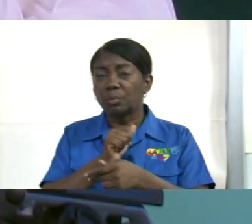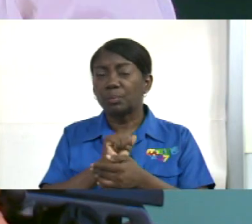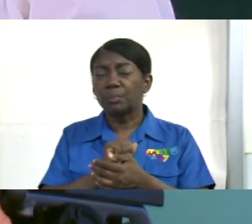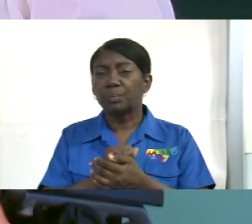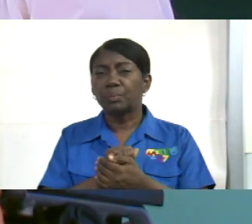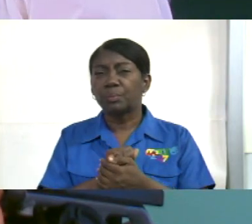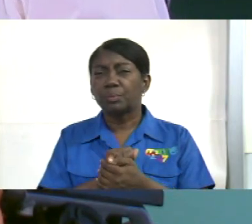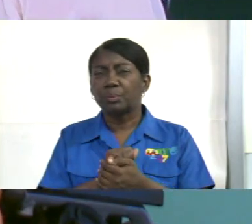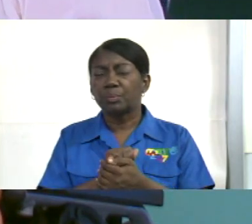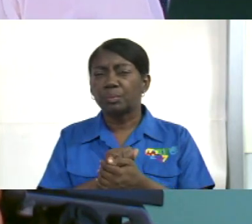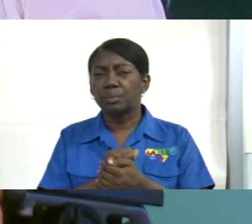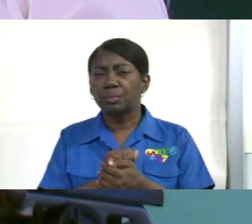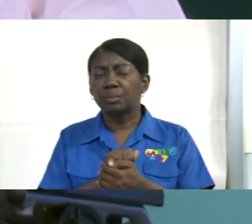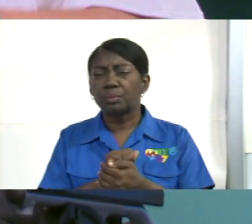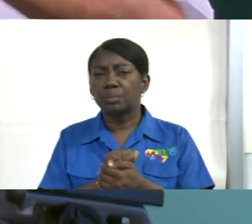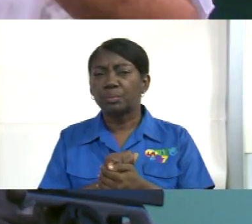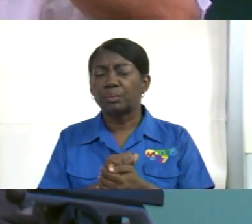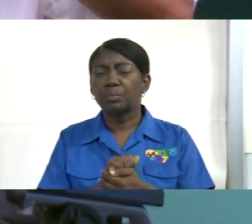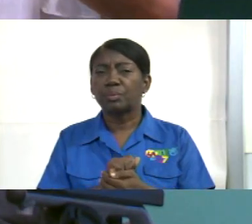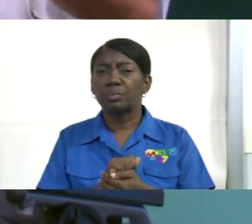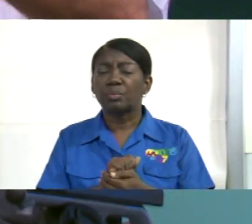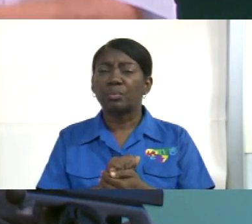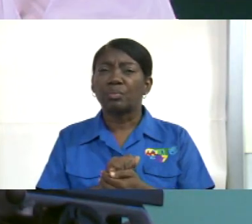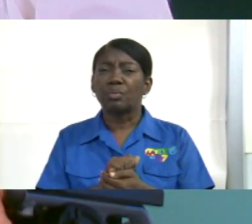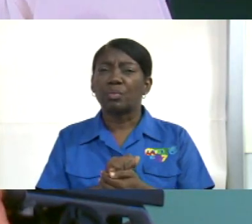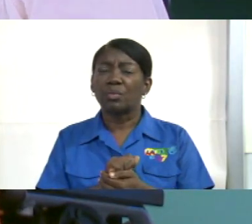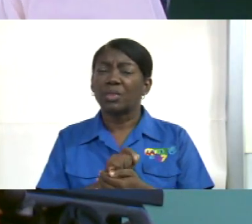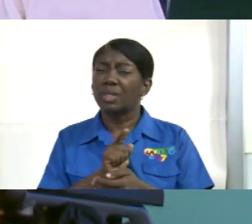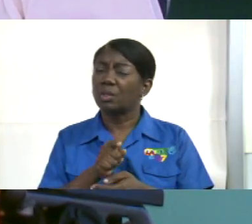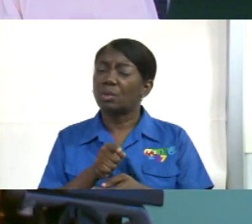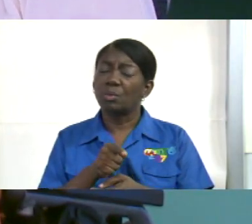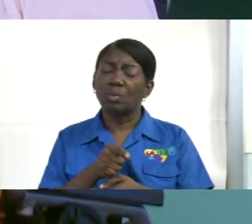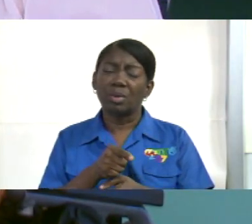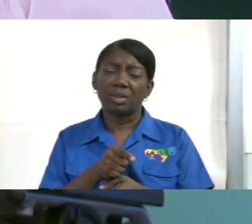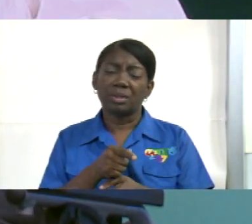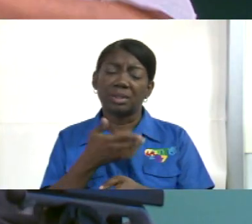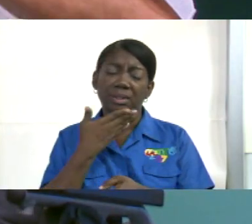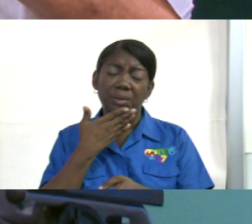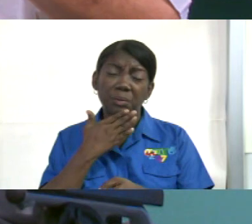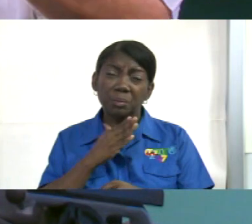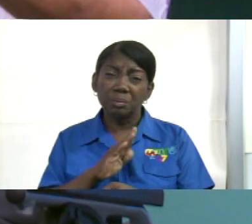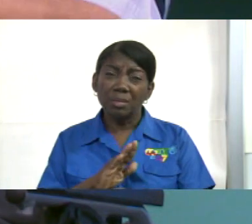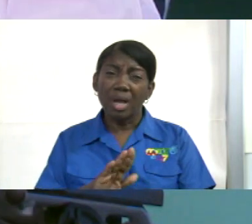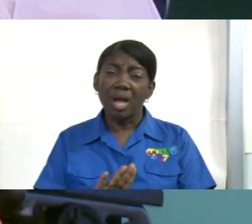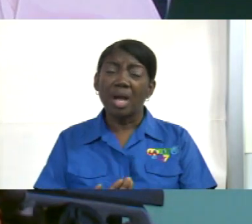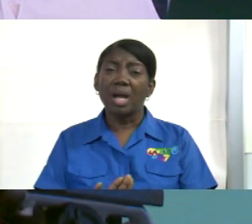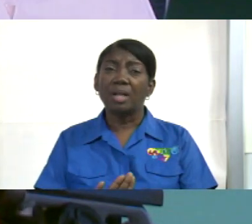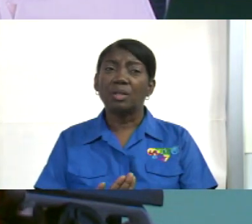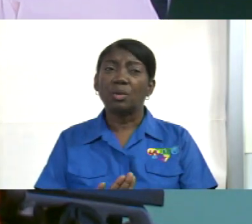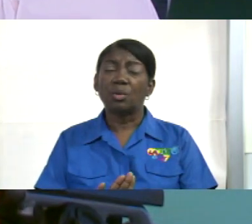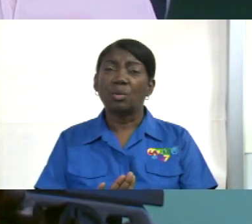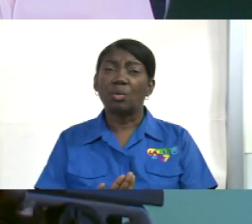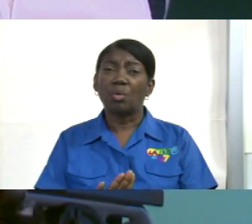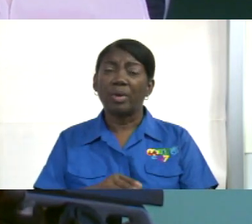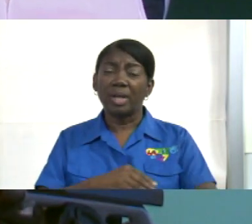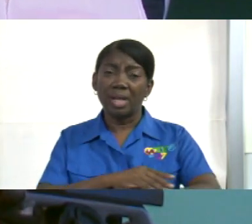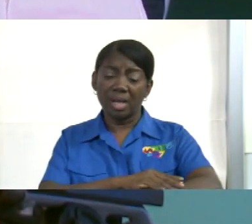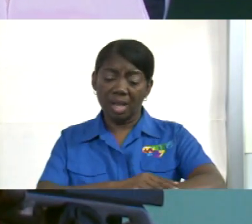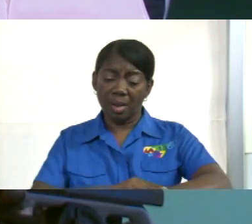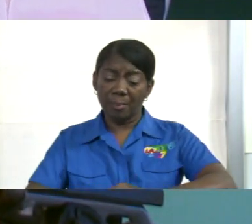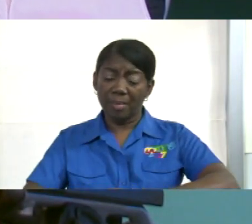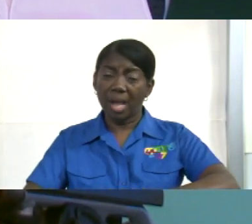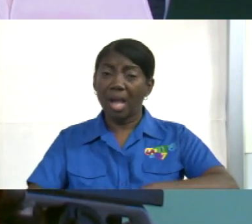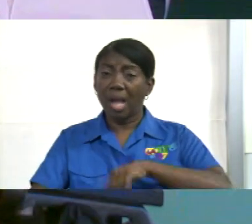la mano y el habla. Las manos y el habla,